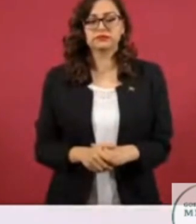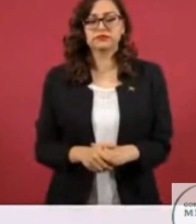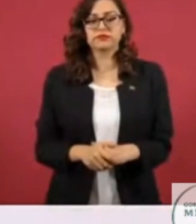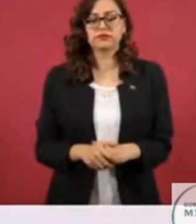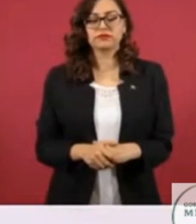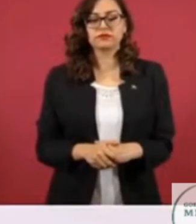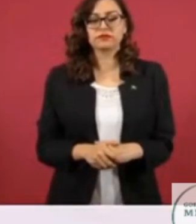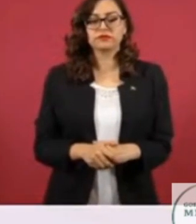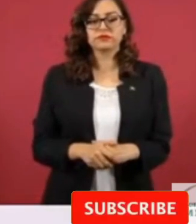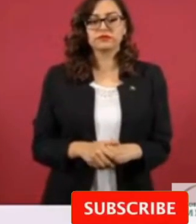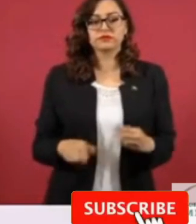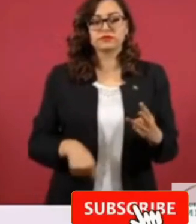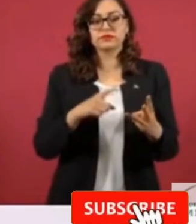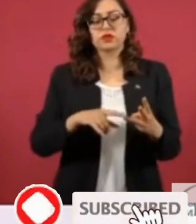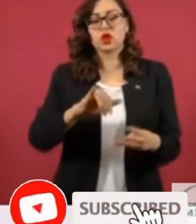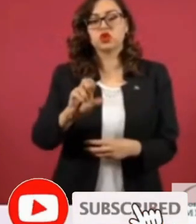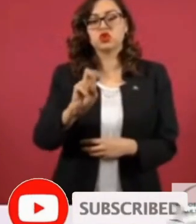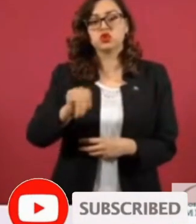de John Simpson